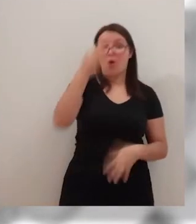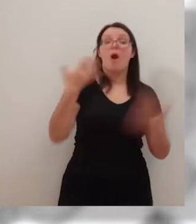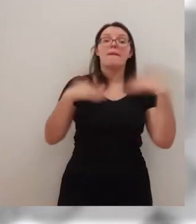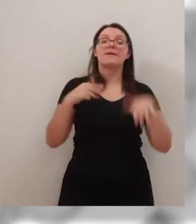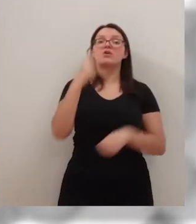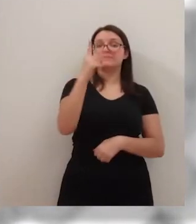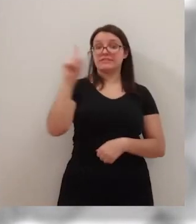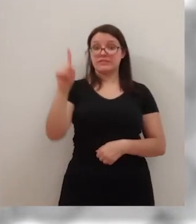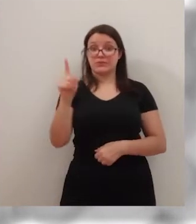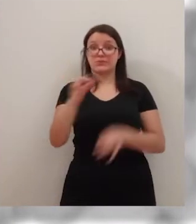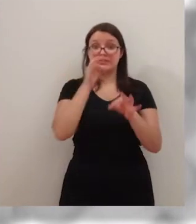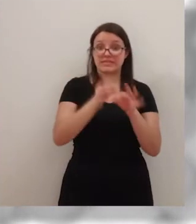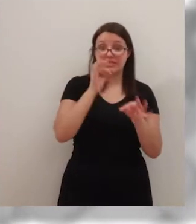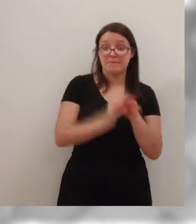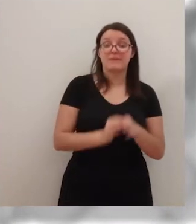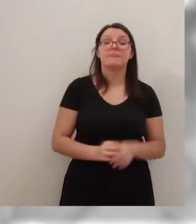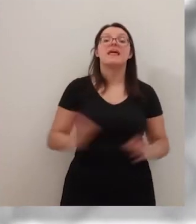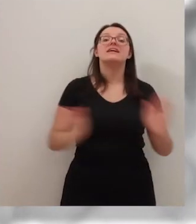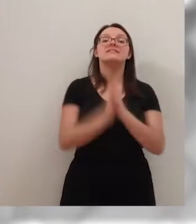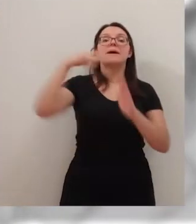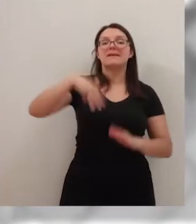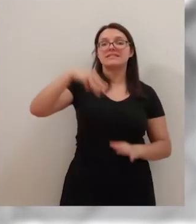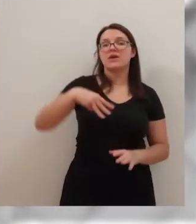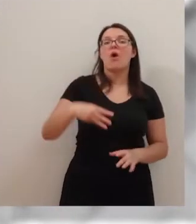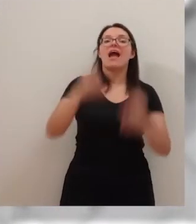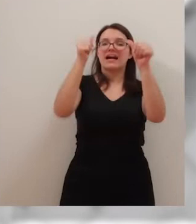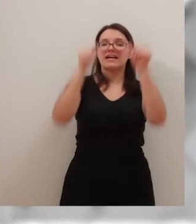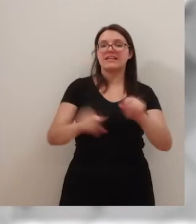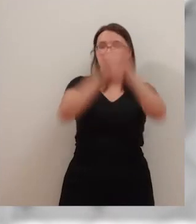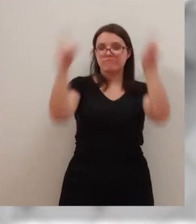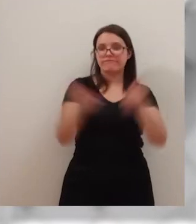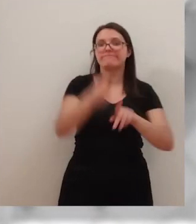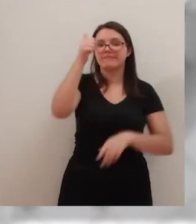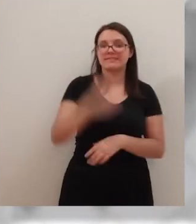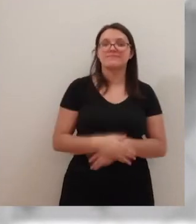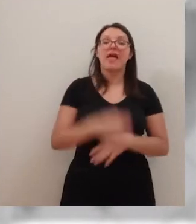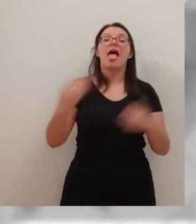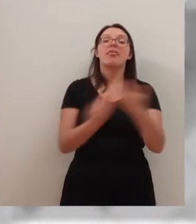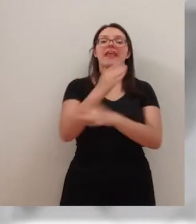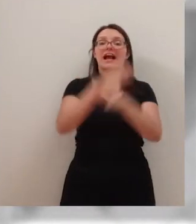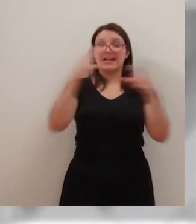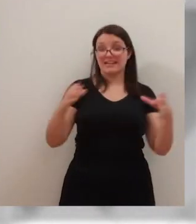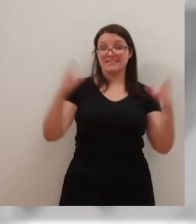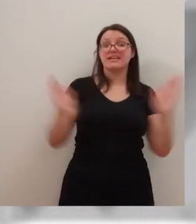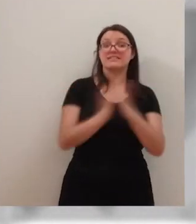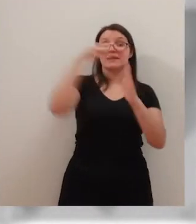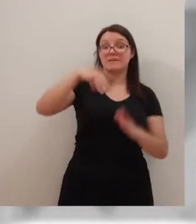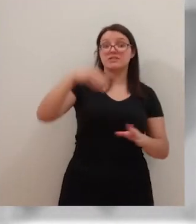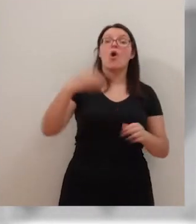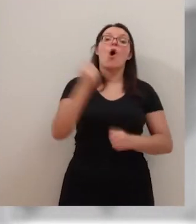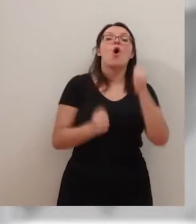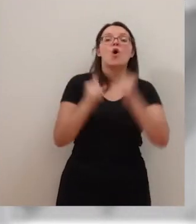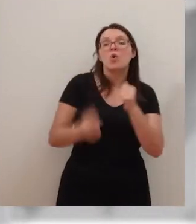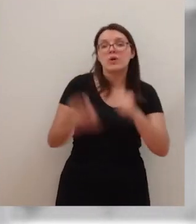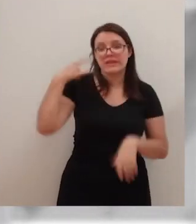septiembre. El de San Mateo será el cartel más redondo de la feria. Y por último, el día grande, el día de San Mateo, pues hemos hecho una corrida de